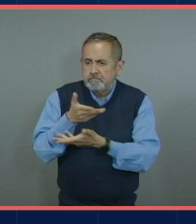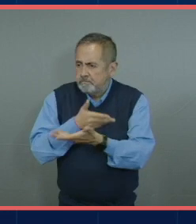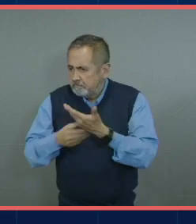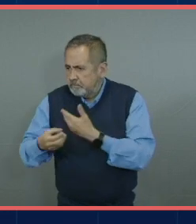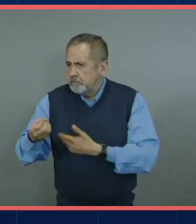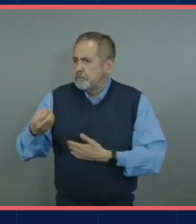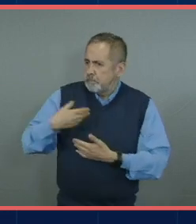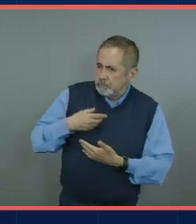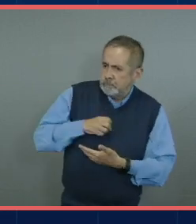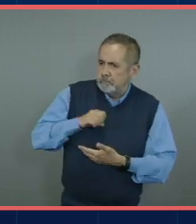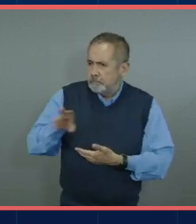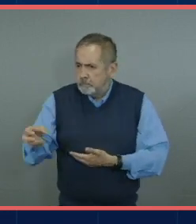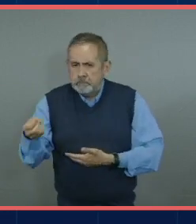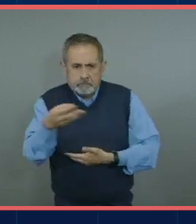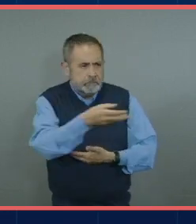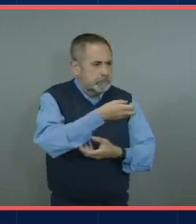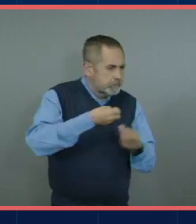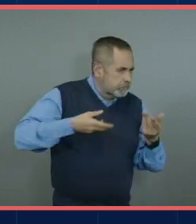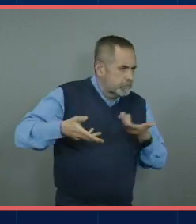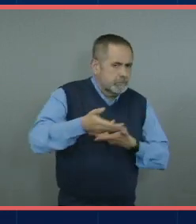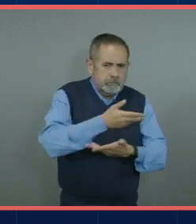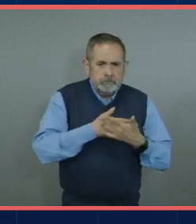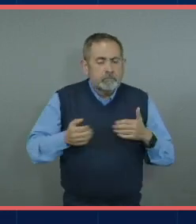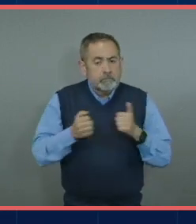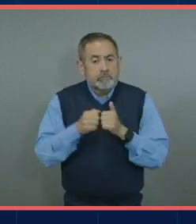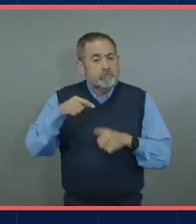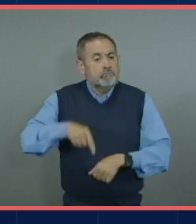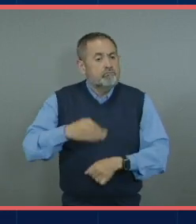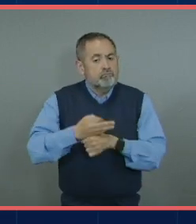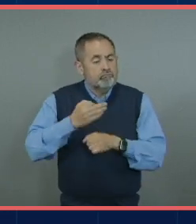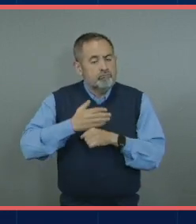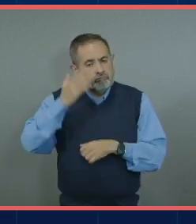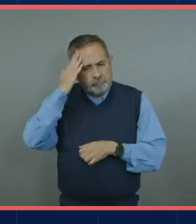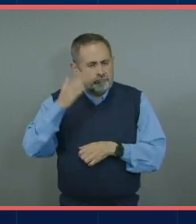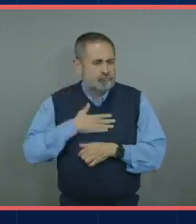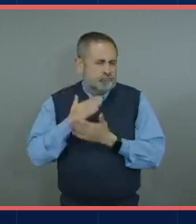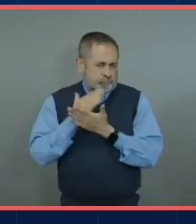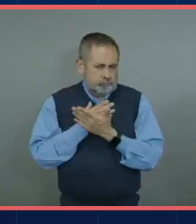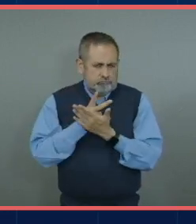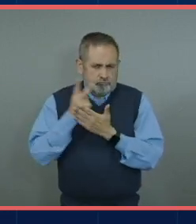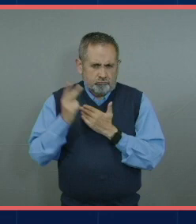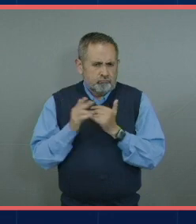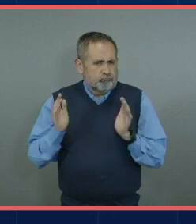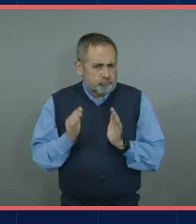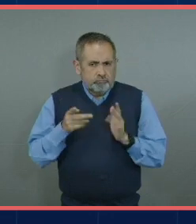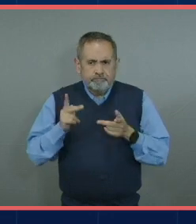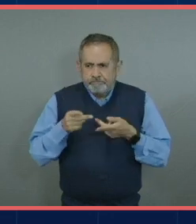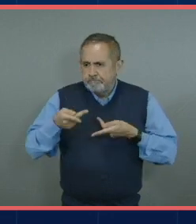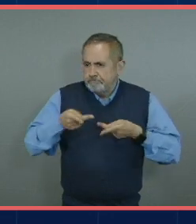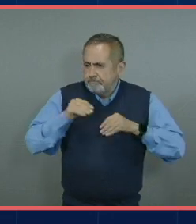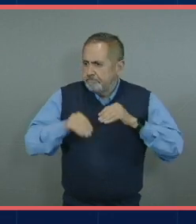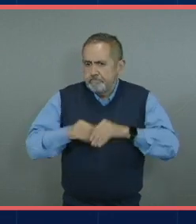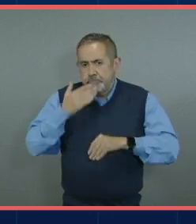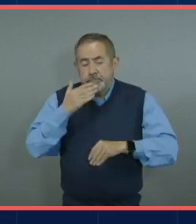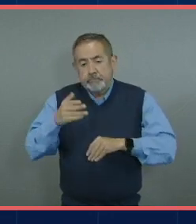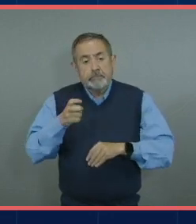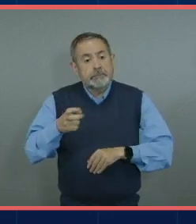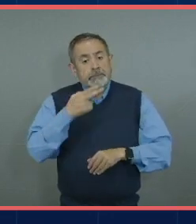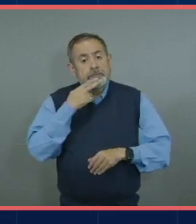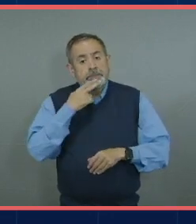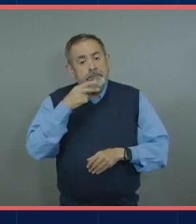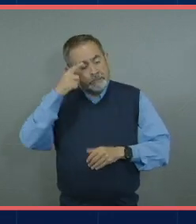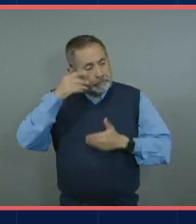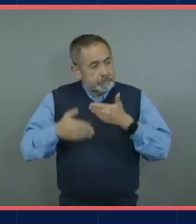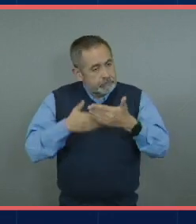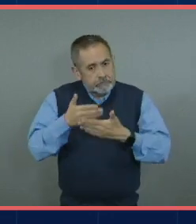nuestros líderes hasta yo ahorita que llevo un proyecto un poco más chico y eso abona mucho porque puedes empezar a